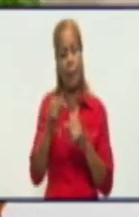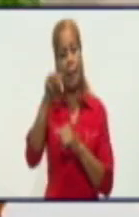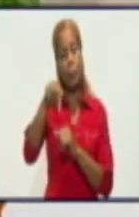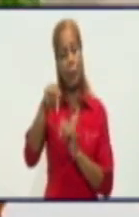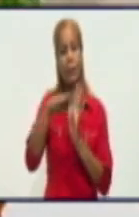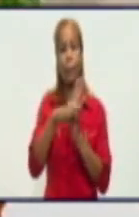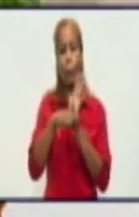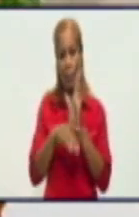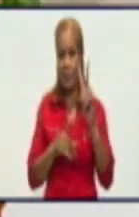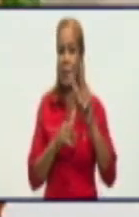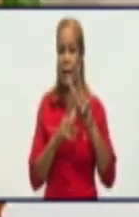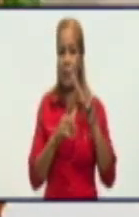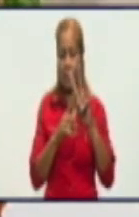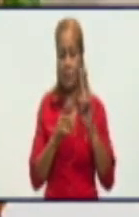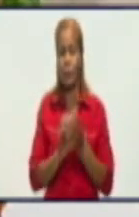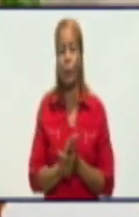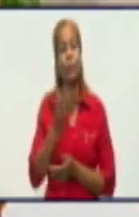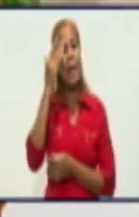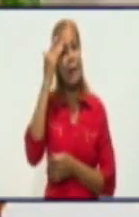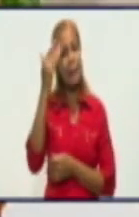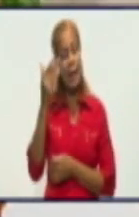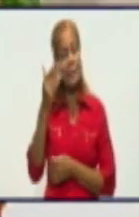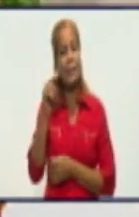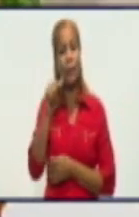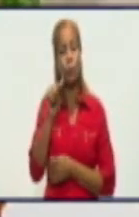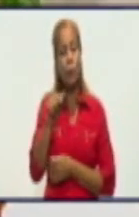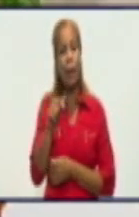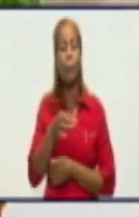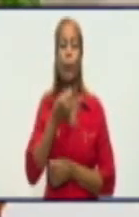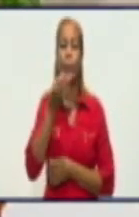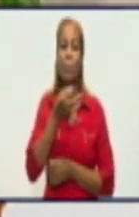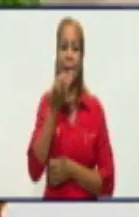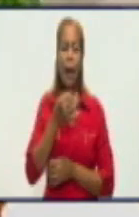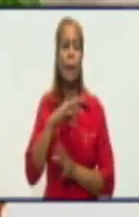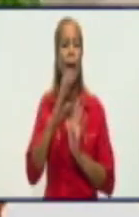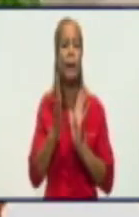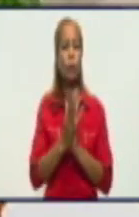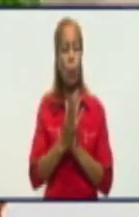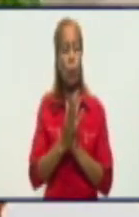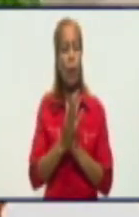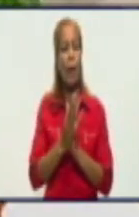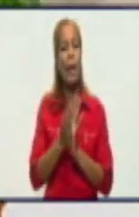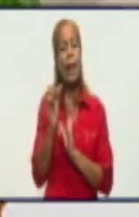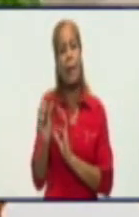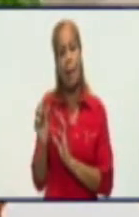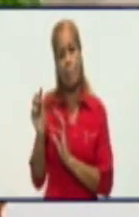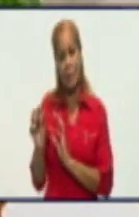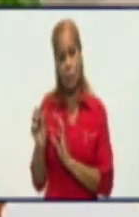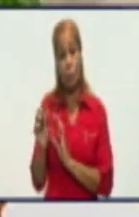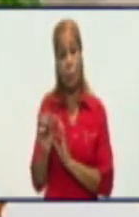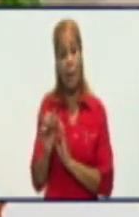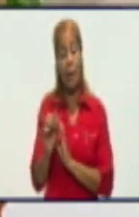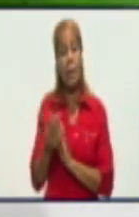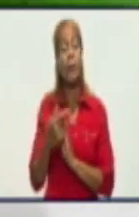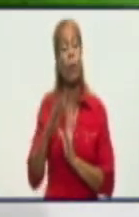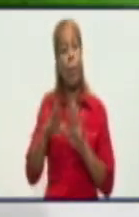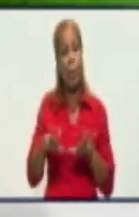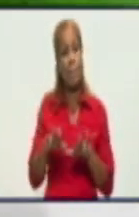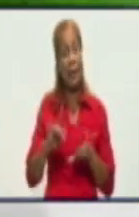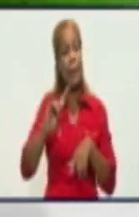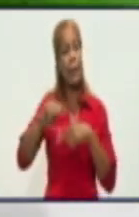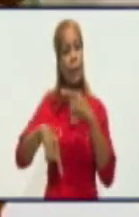Gracias, Alexi, por toda esta explicación que acabas de ofrecer a los televidentes de la revista Frecuencia 12. Te vamos a estar esperando próximamente por acá.